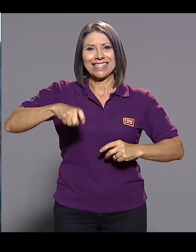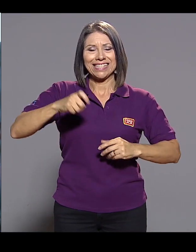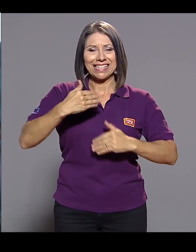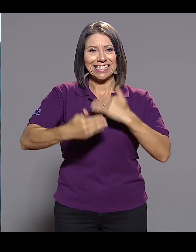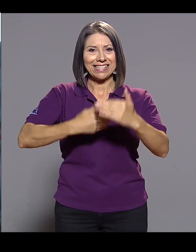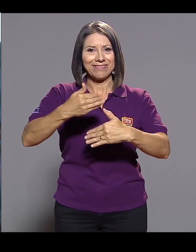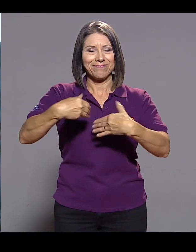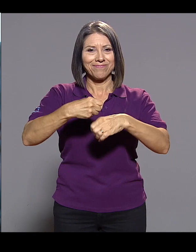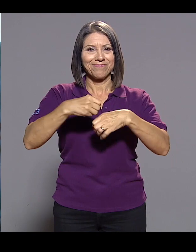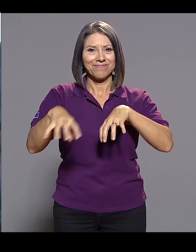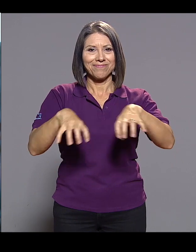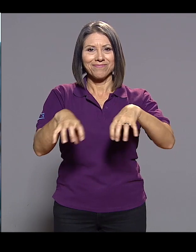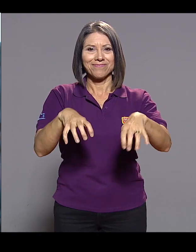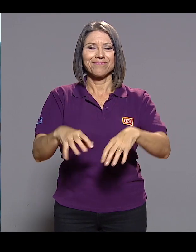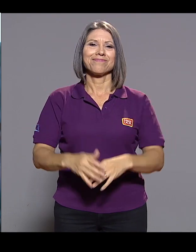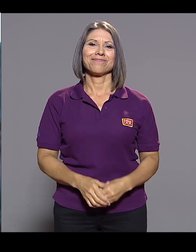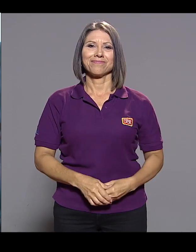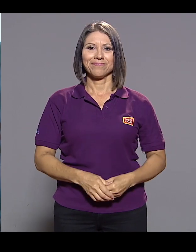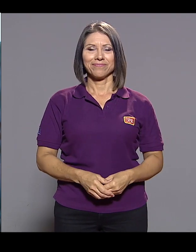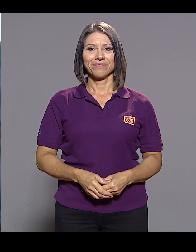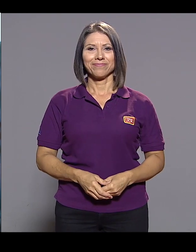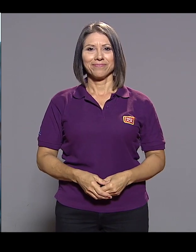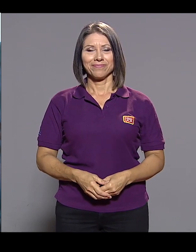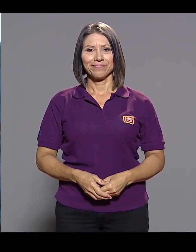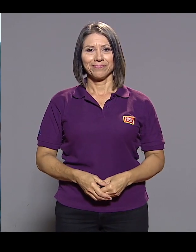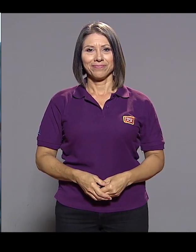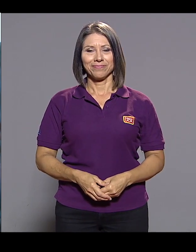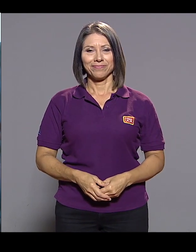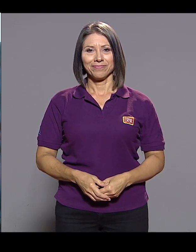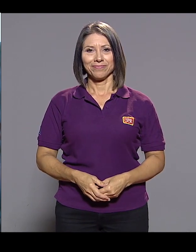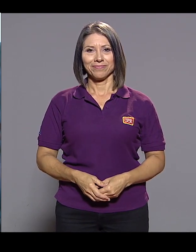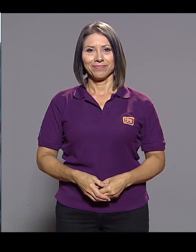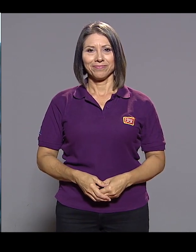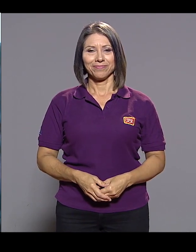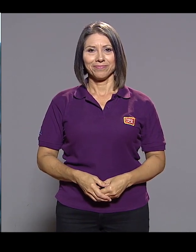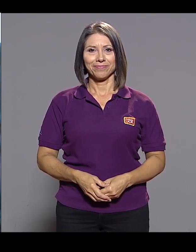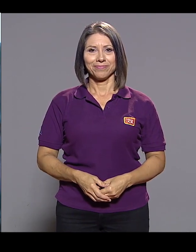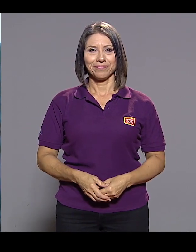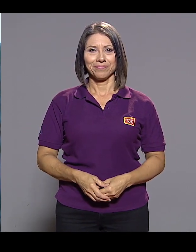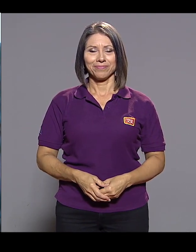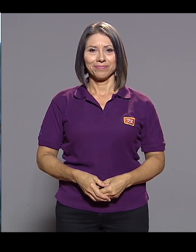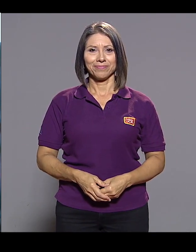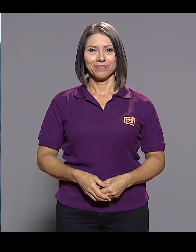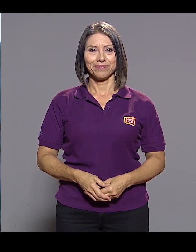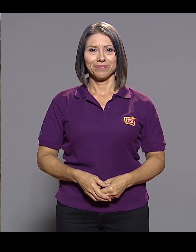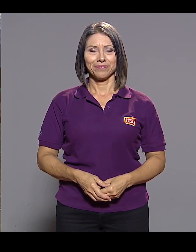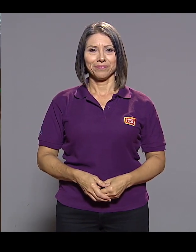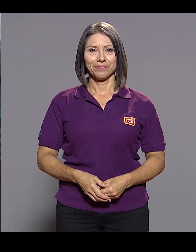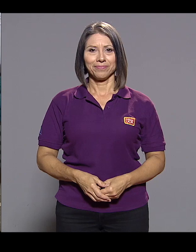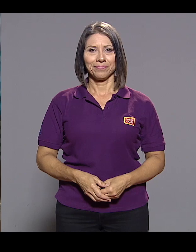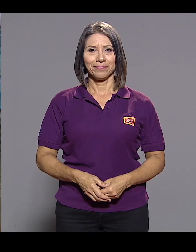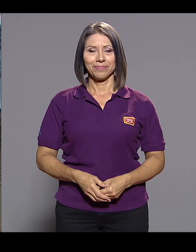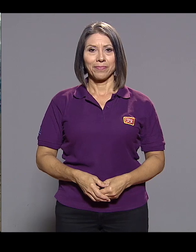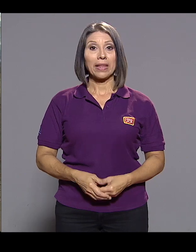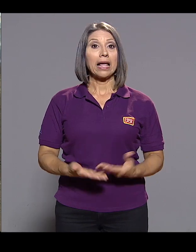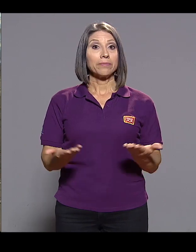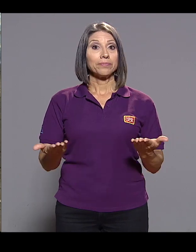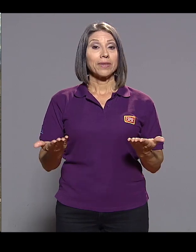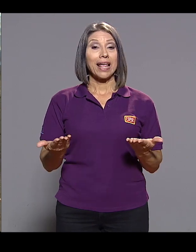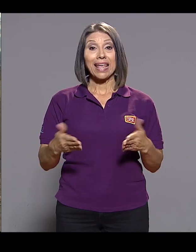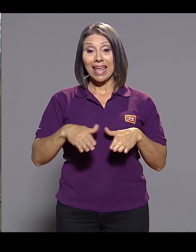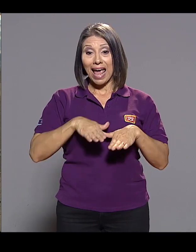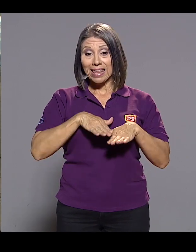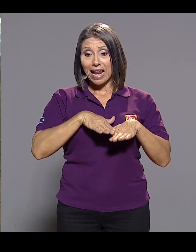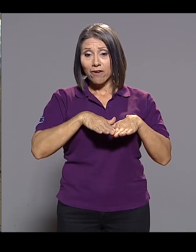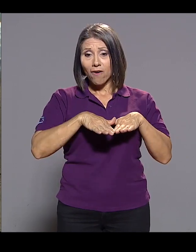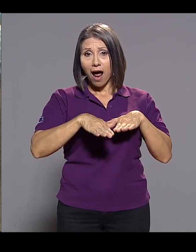haya